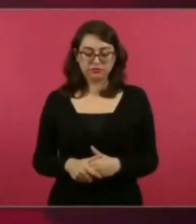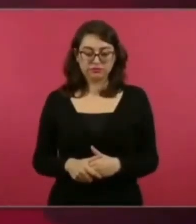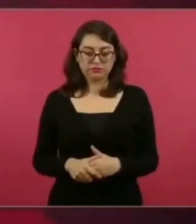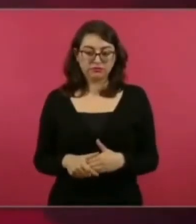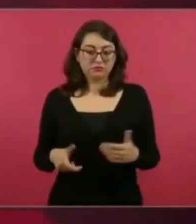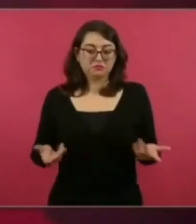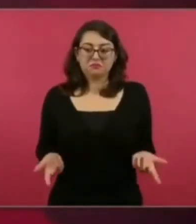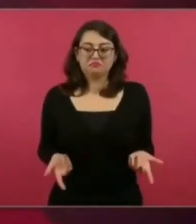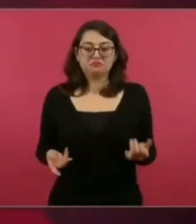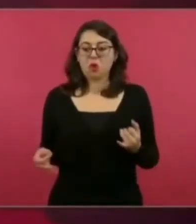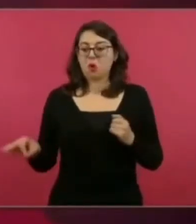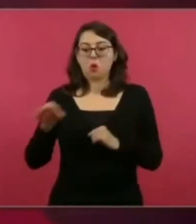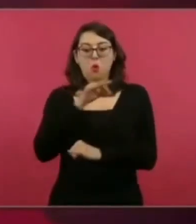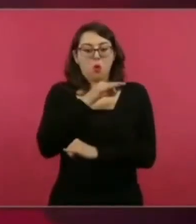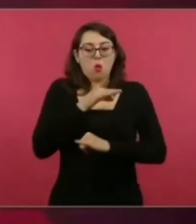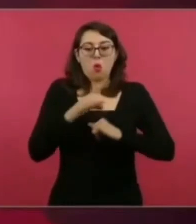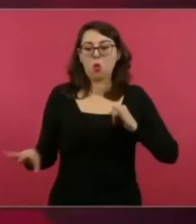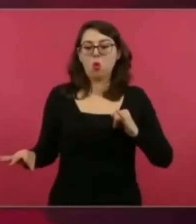las